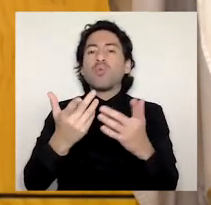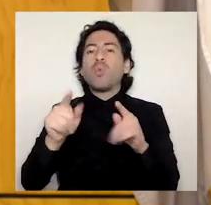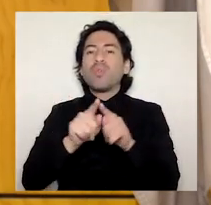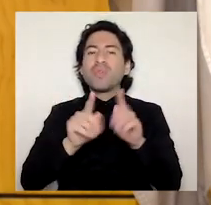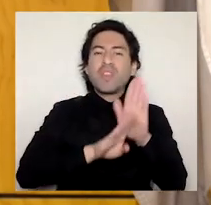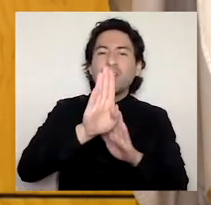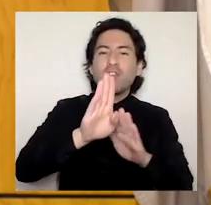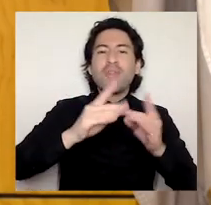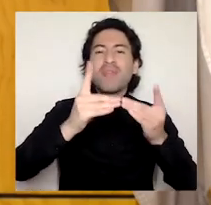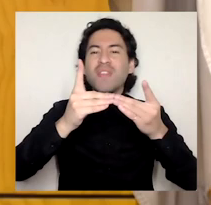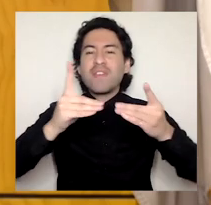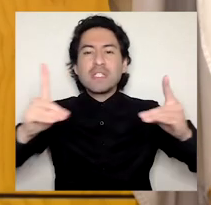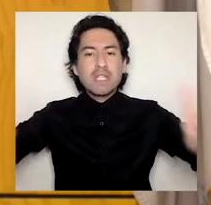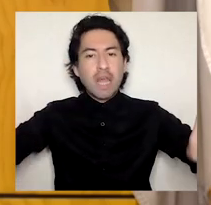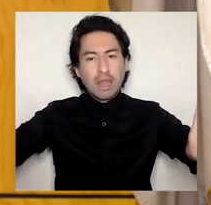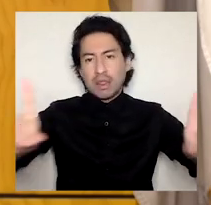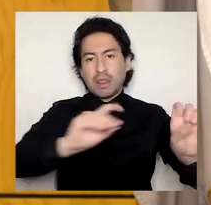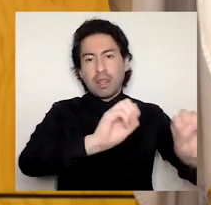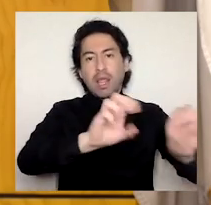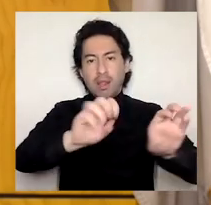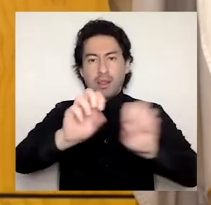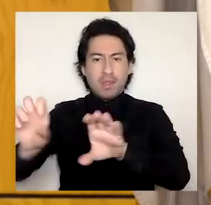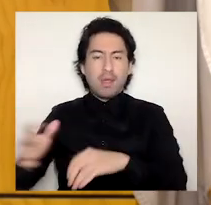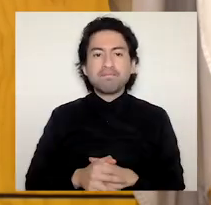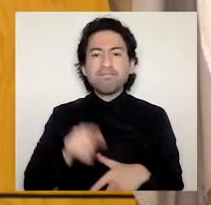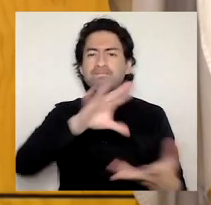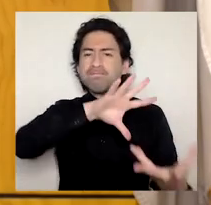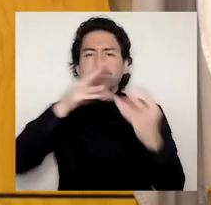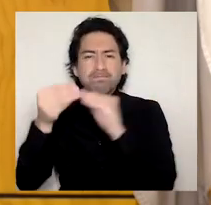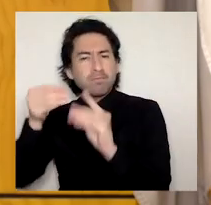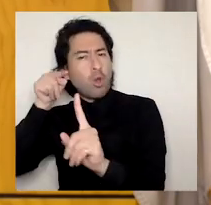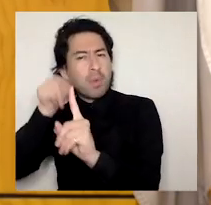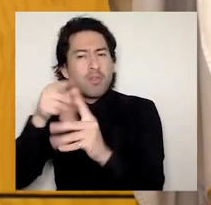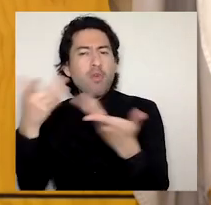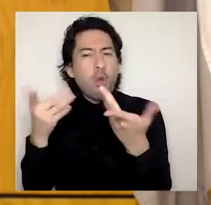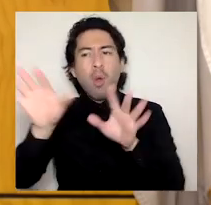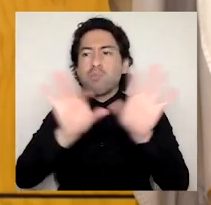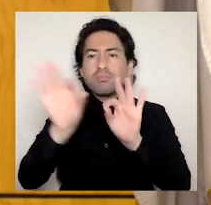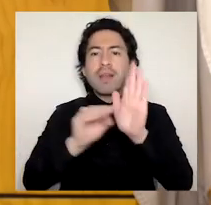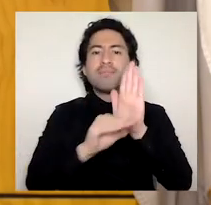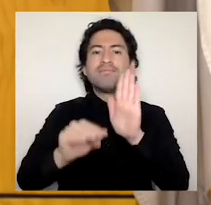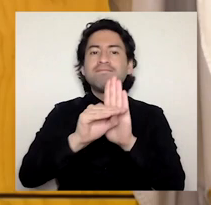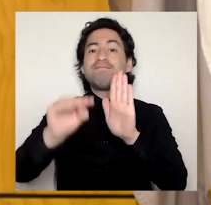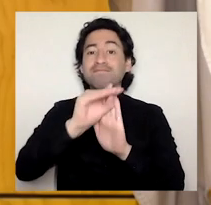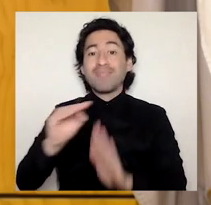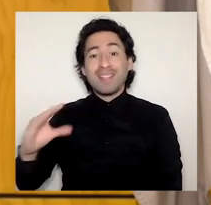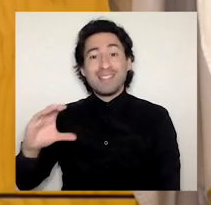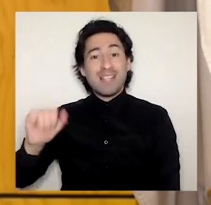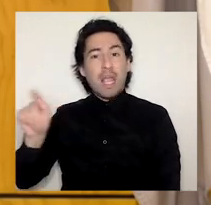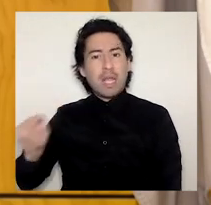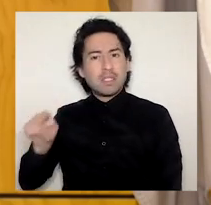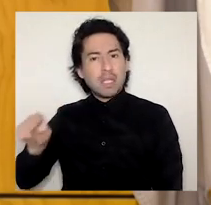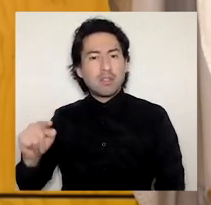jerarquización la CEAS comenzó un trabajo conjunto con la CEAF lo que nos permitirá incorporar en los procesos